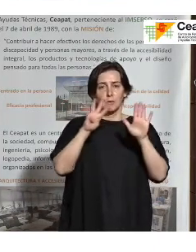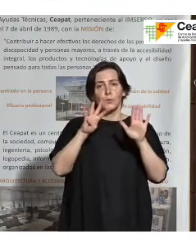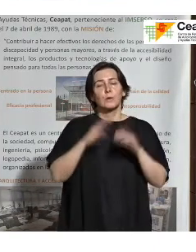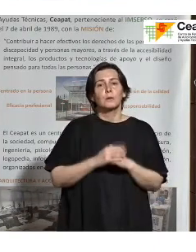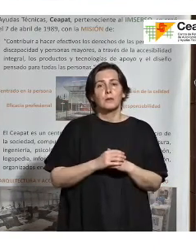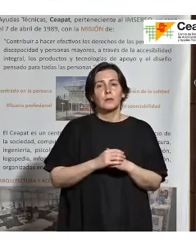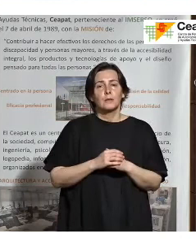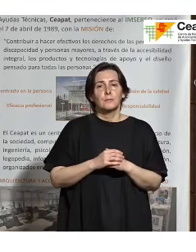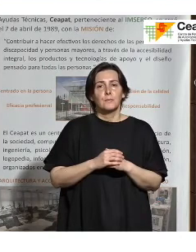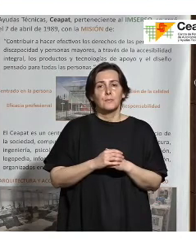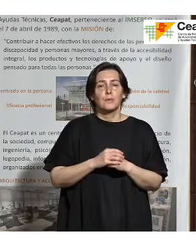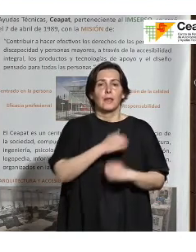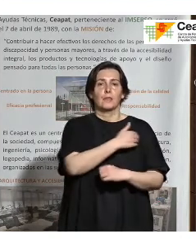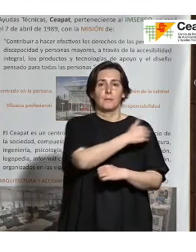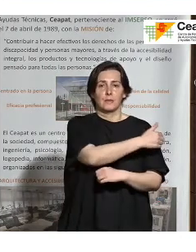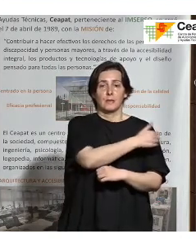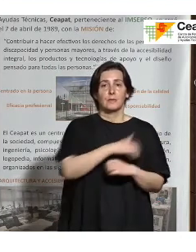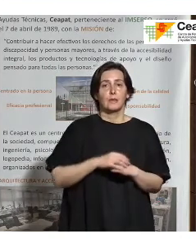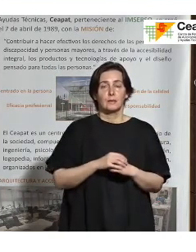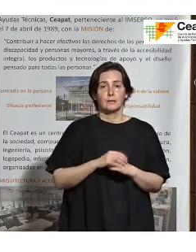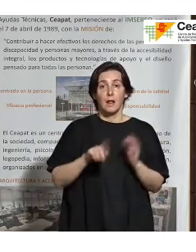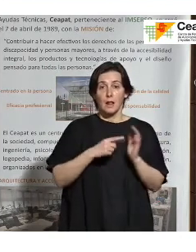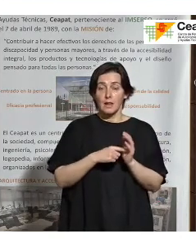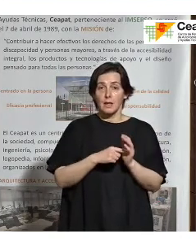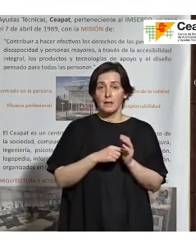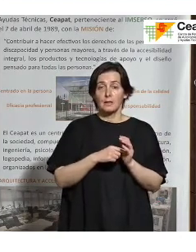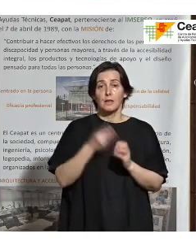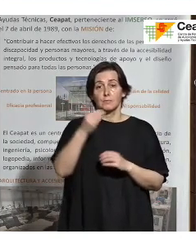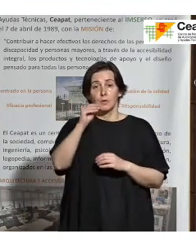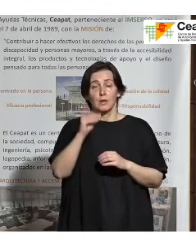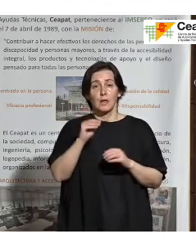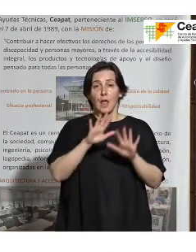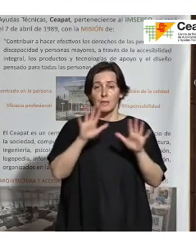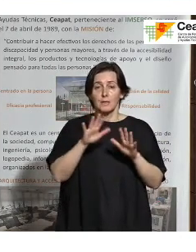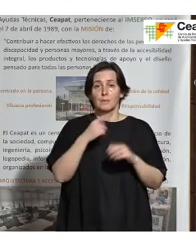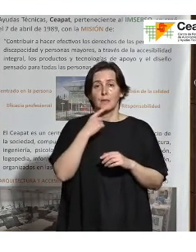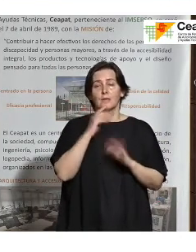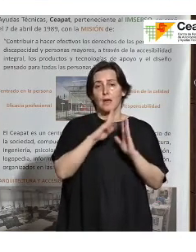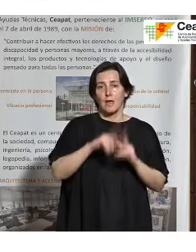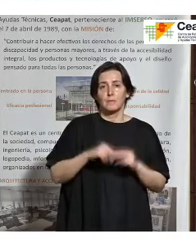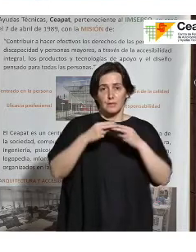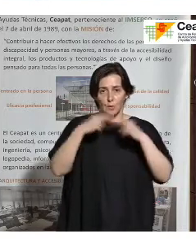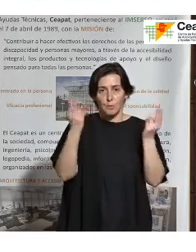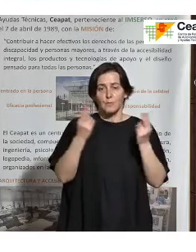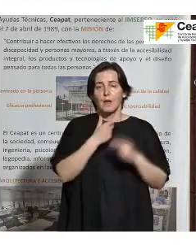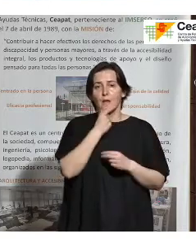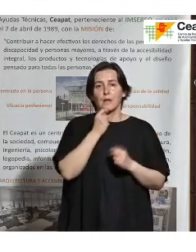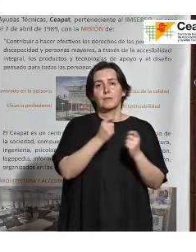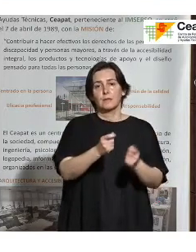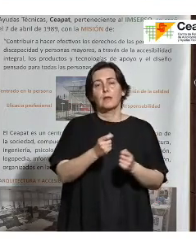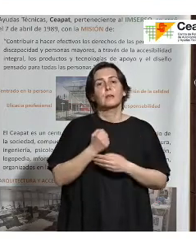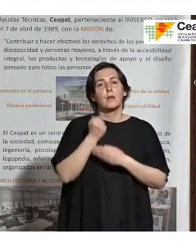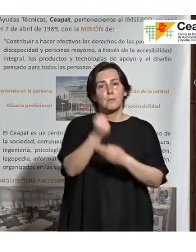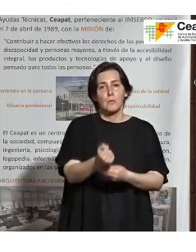dependencia, en la cual, en la disposición adicional décima, decía, la Administración pública facilitará y apoyará el desarrollo de